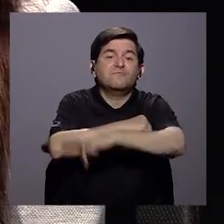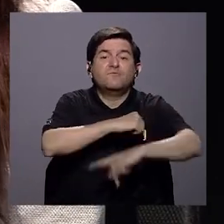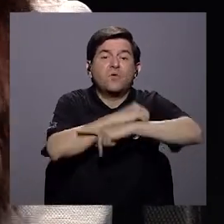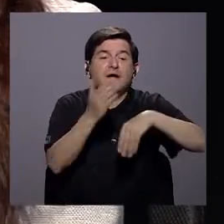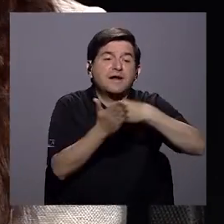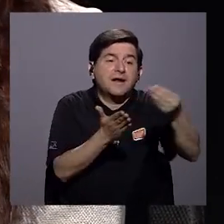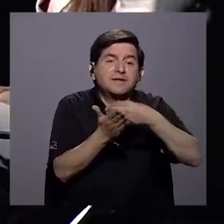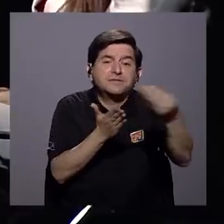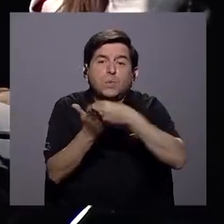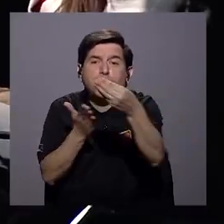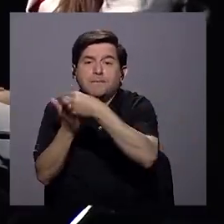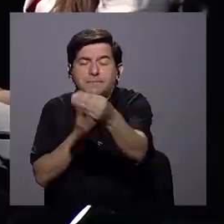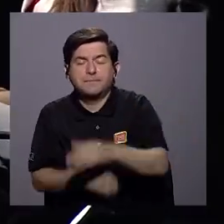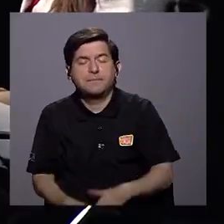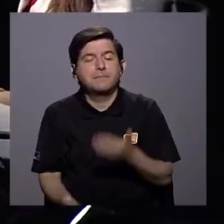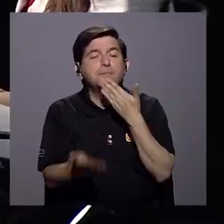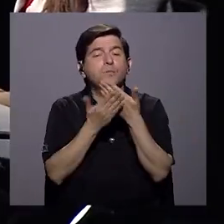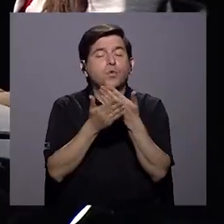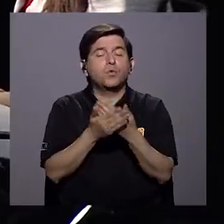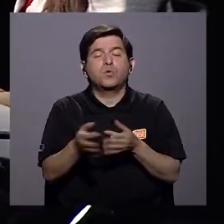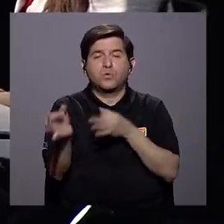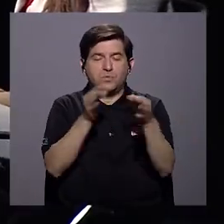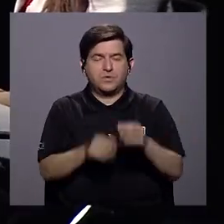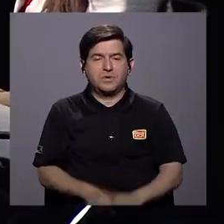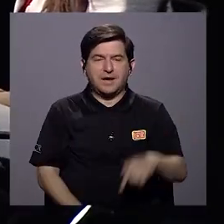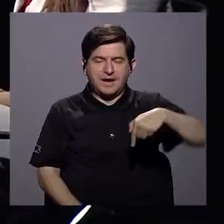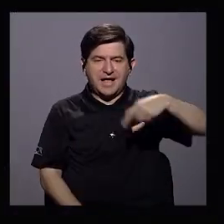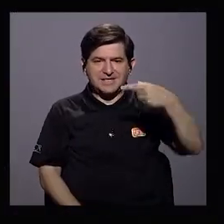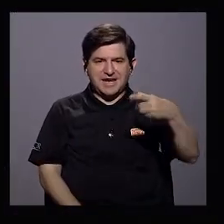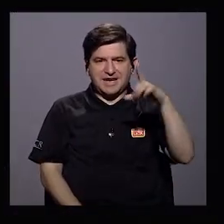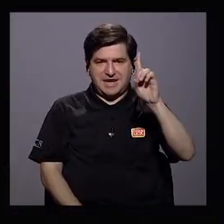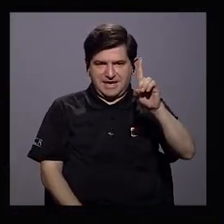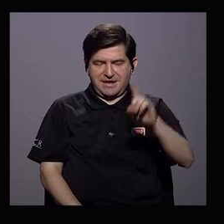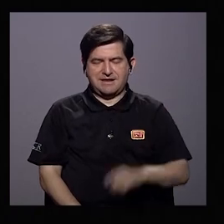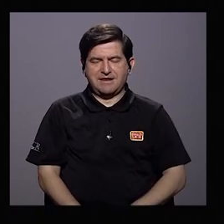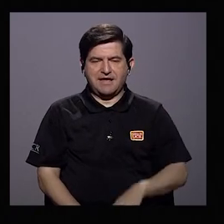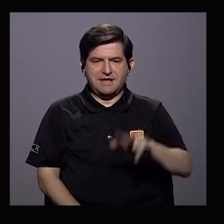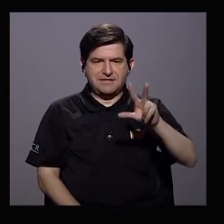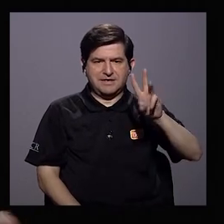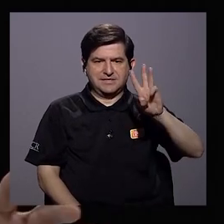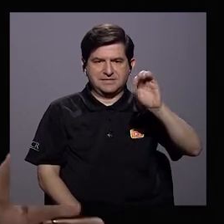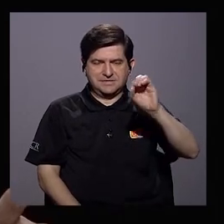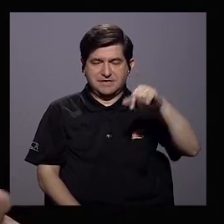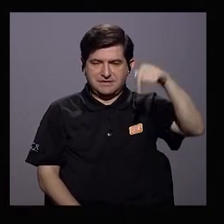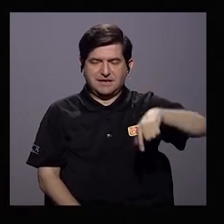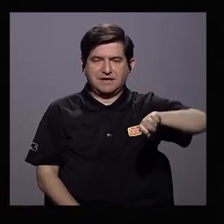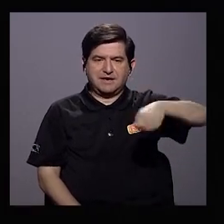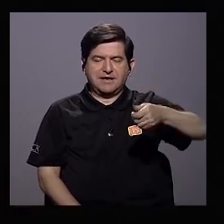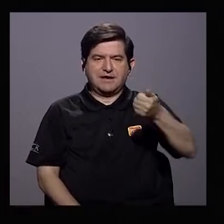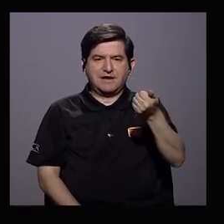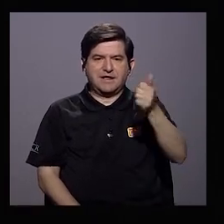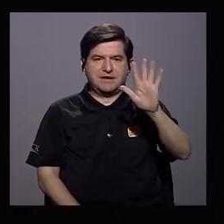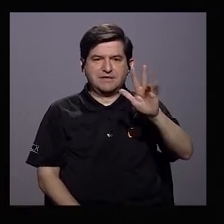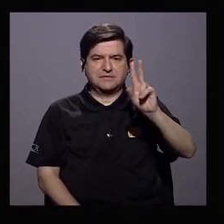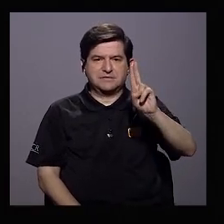país. Es una muy buena explicación, doña Yanina. Estamos con doña Yanina Dinarti en 360, casualmente acá en el Canal 15, Universidad de Costa Rica, donde